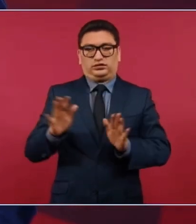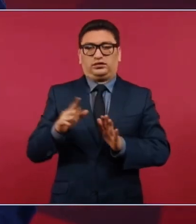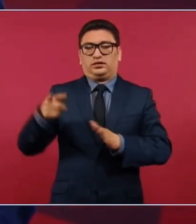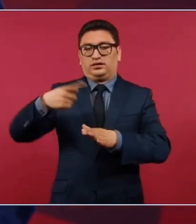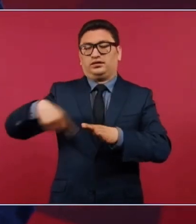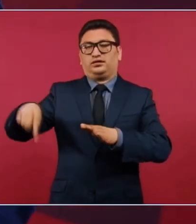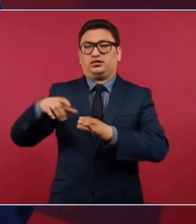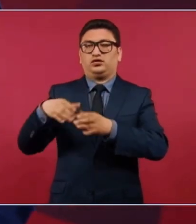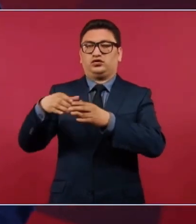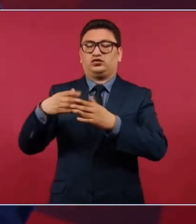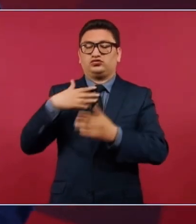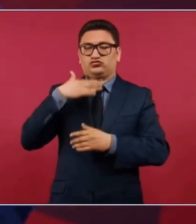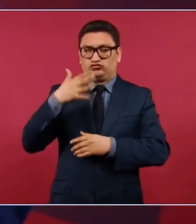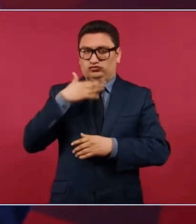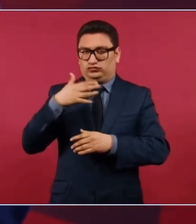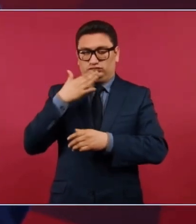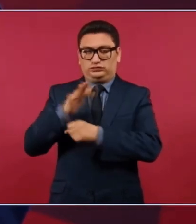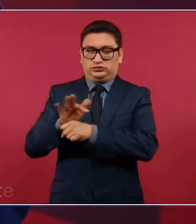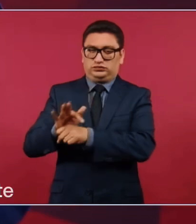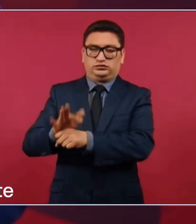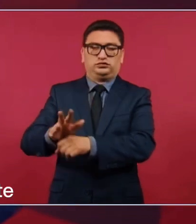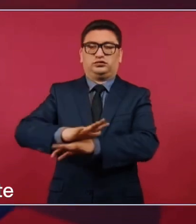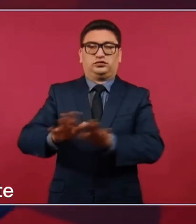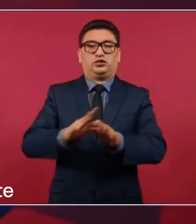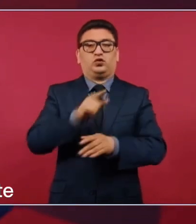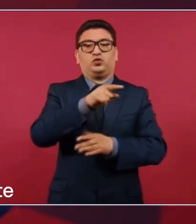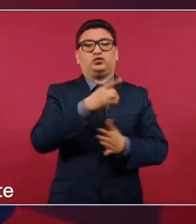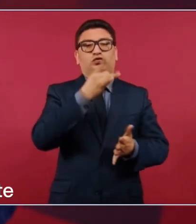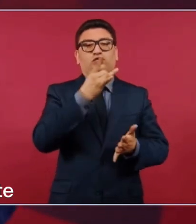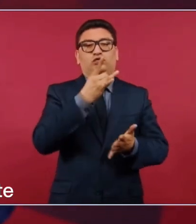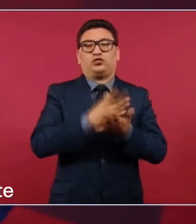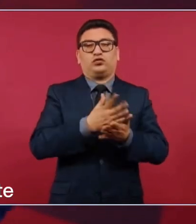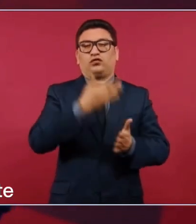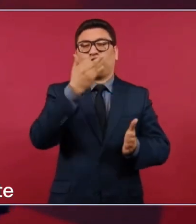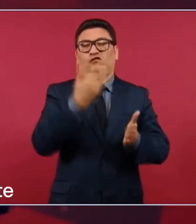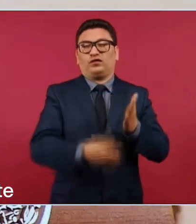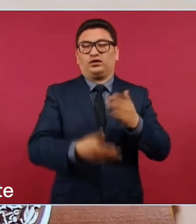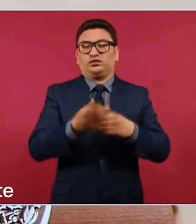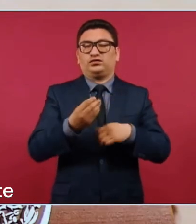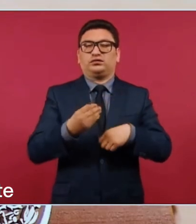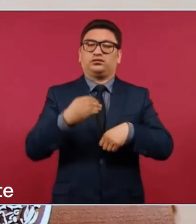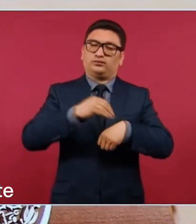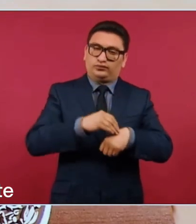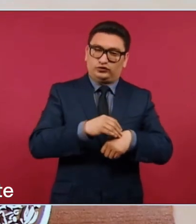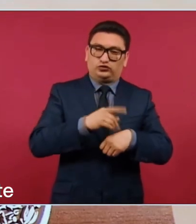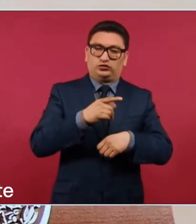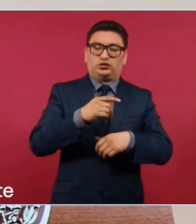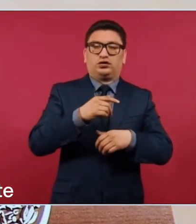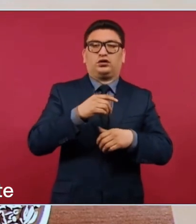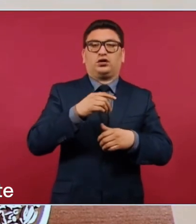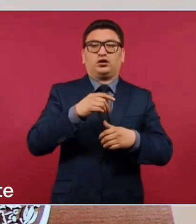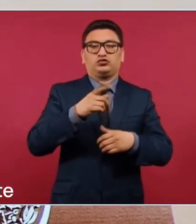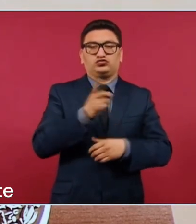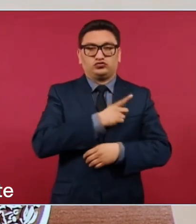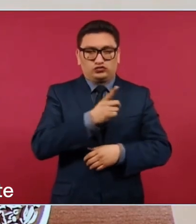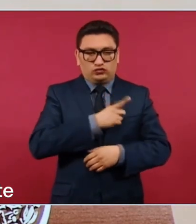régimen de corrupción, nada más le faltó un poquito de autocrítica porque